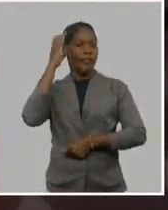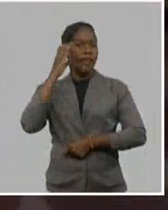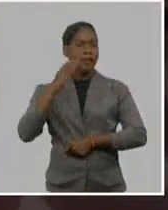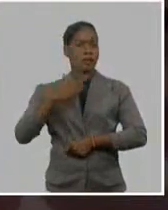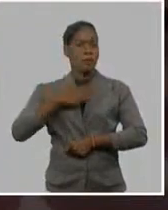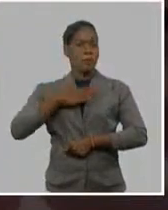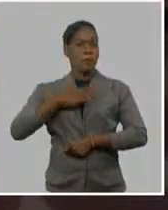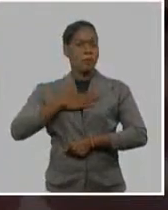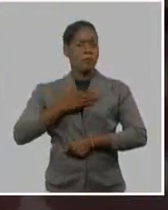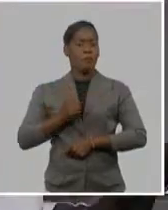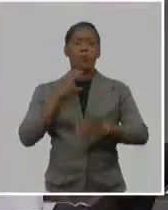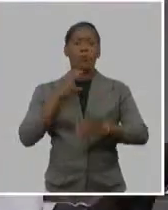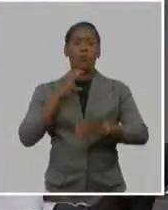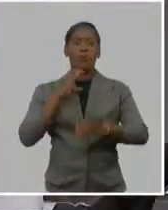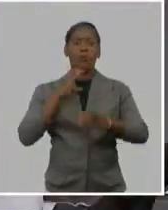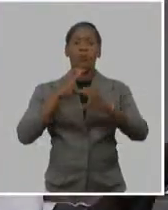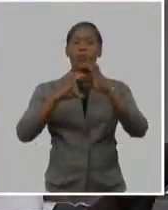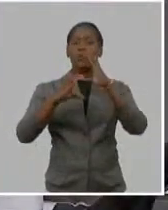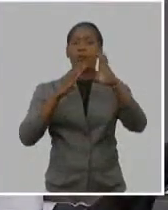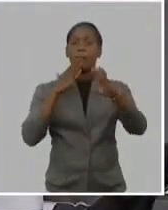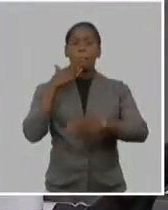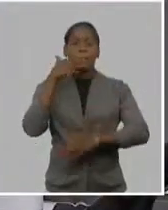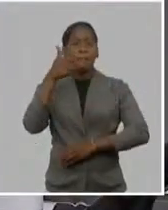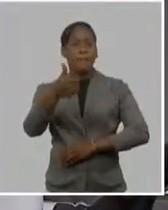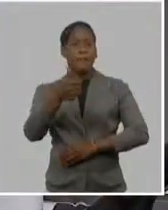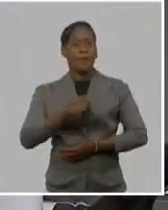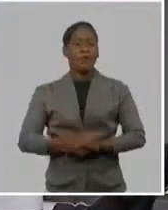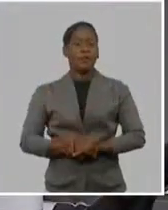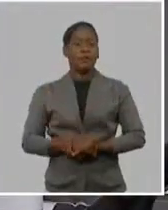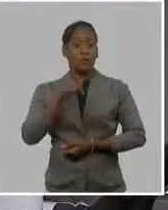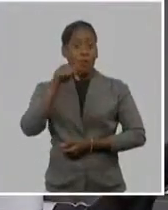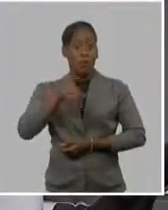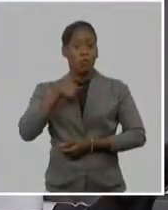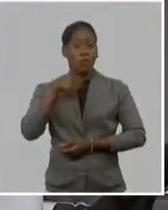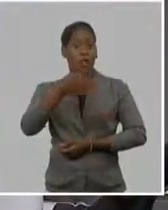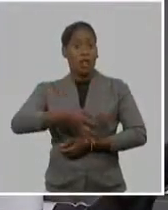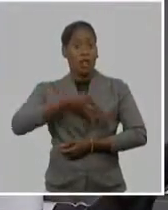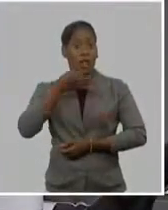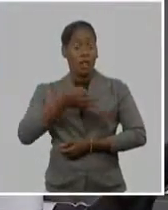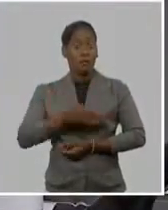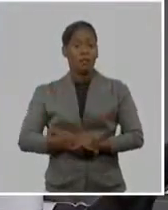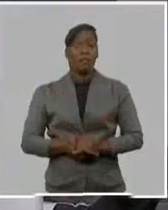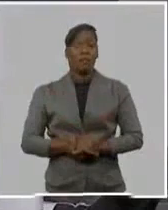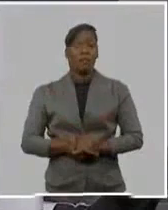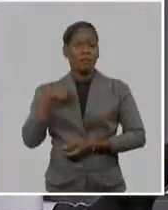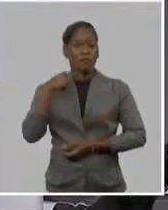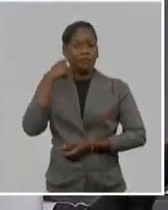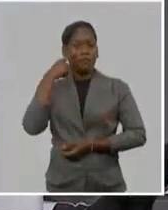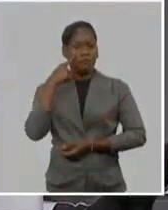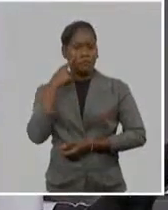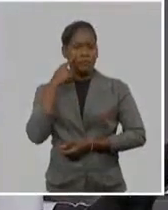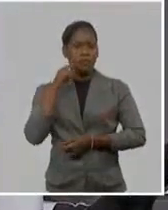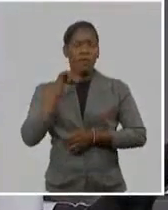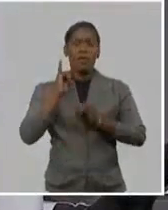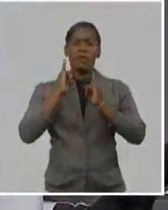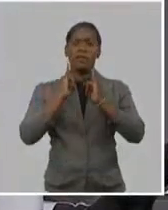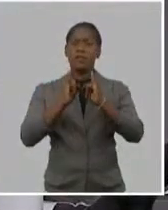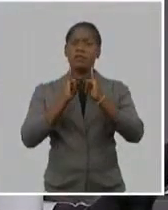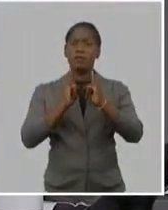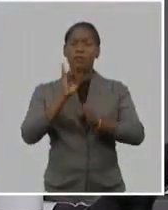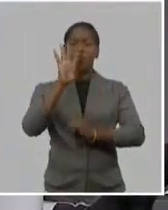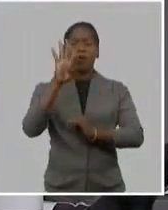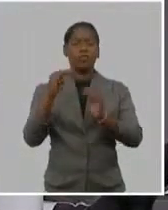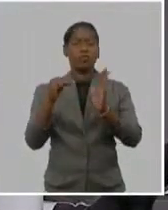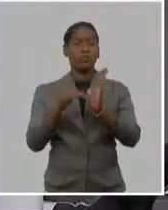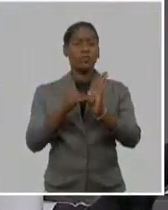comunicación. Y por tanto, hoy estamos hablando, hoy salió un informe Arlín de 4.300 millones de